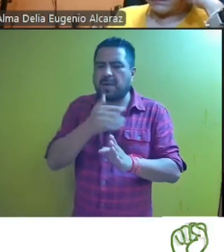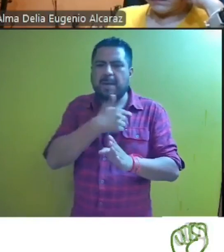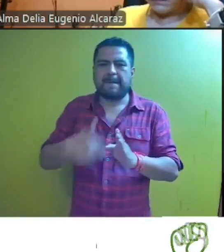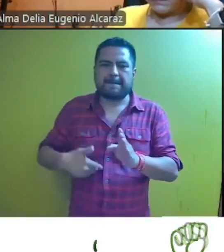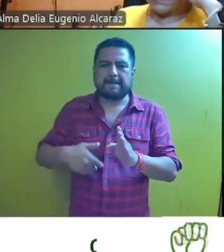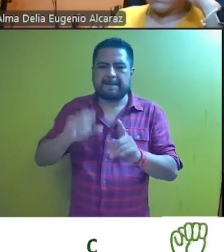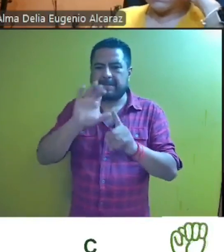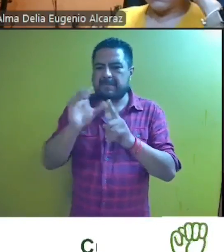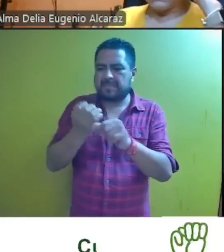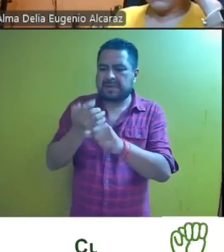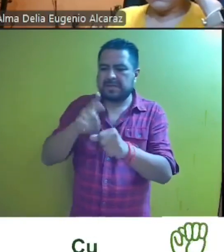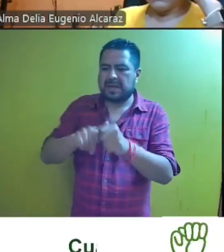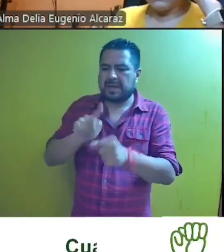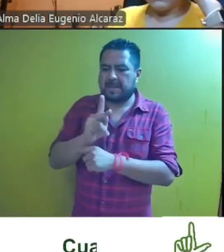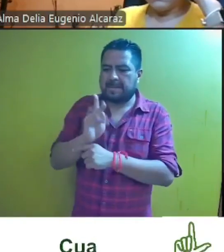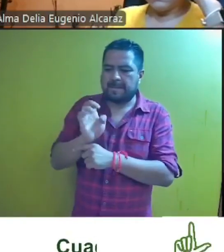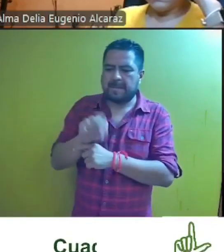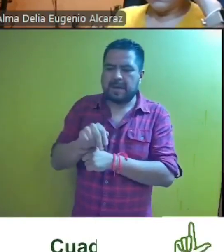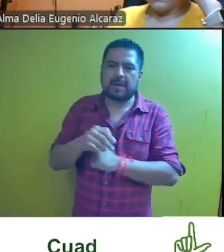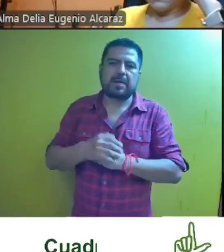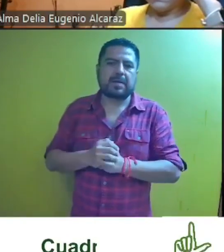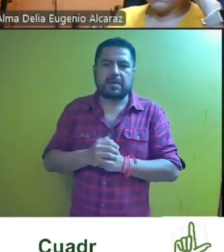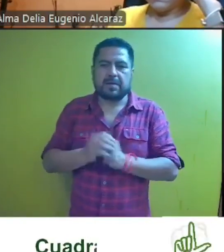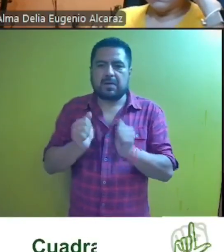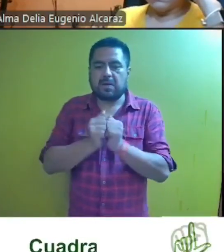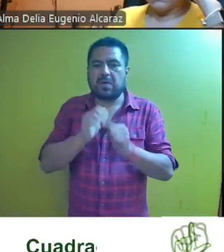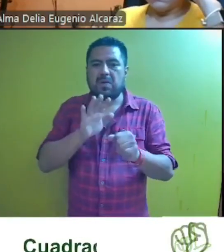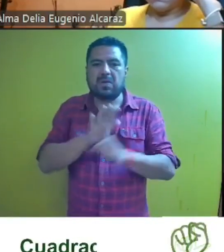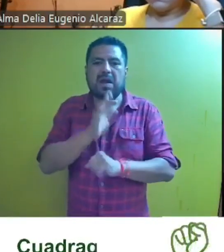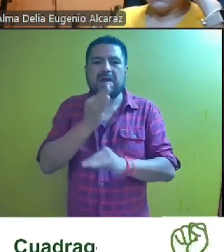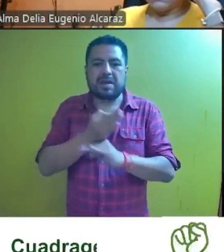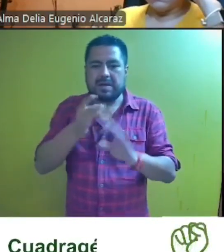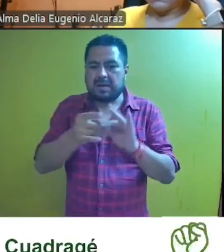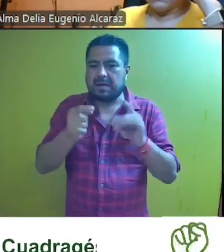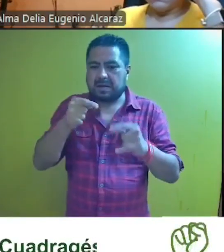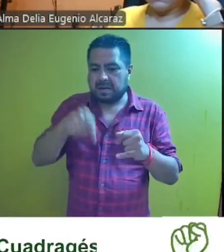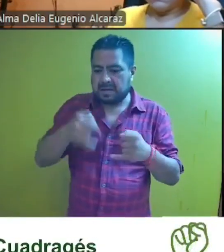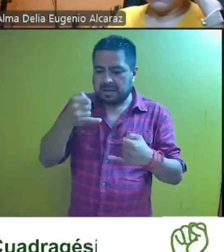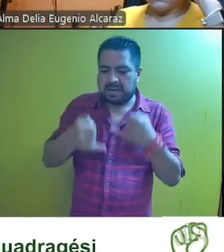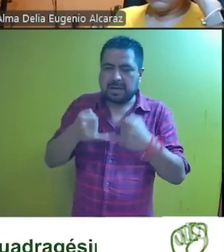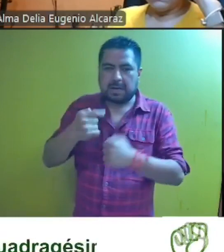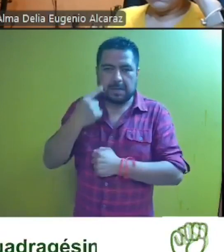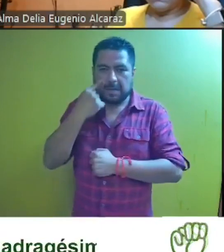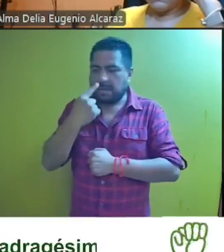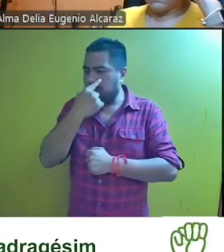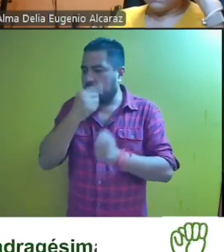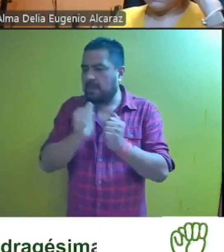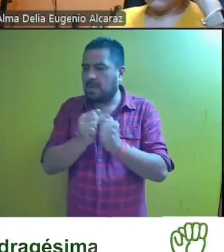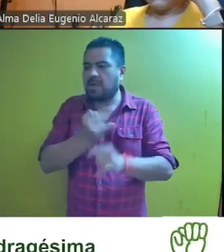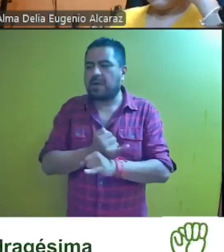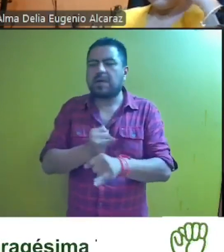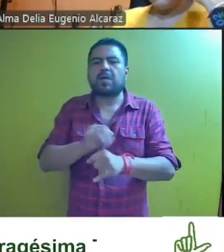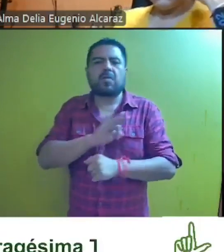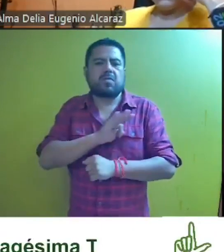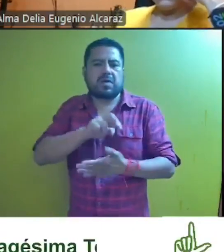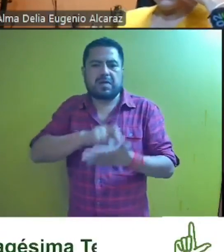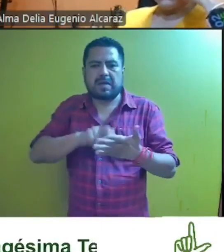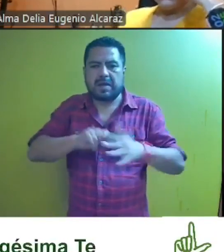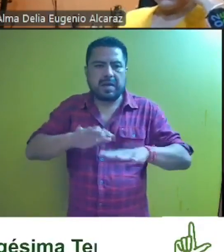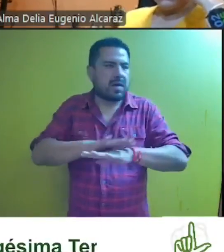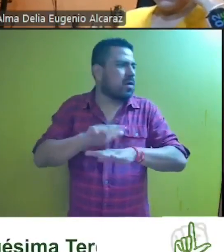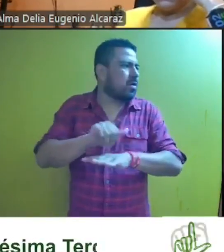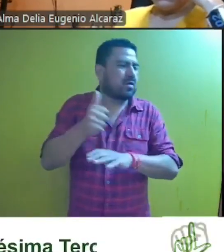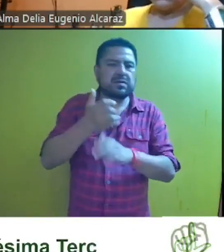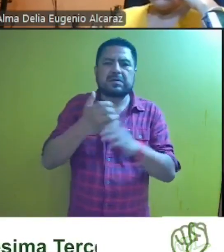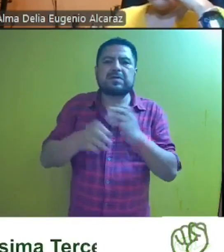directivo estatal del pan en términos de lo anterior este tribunal electoral considera que con independencia que pudiera actualizarse alguna otra causal